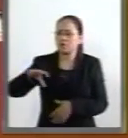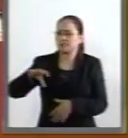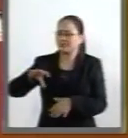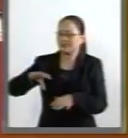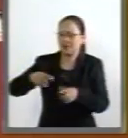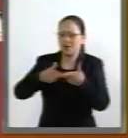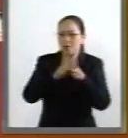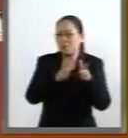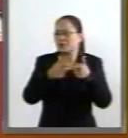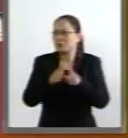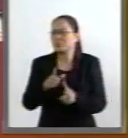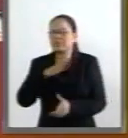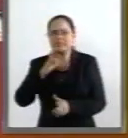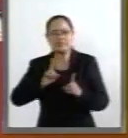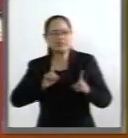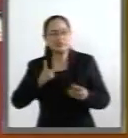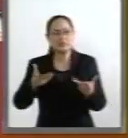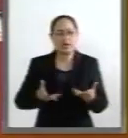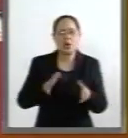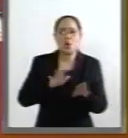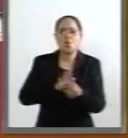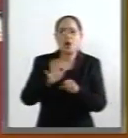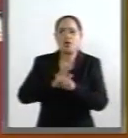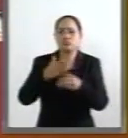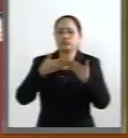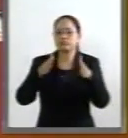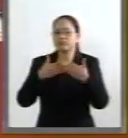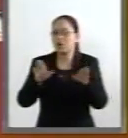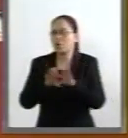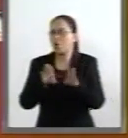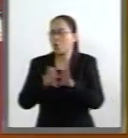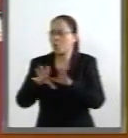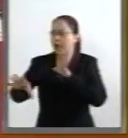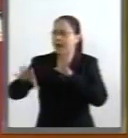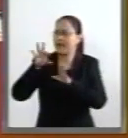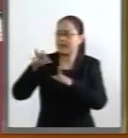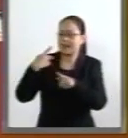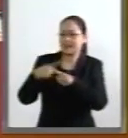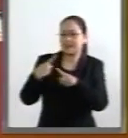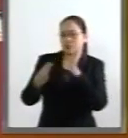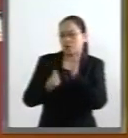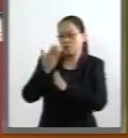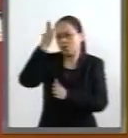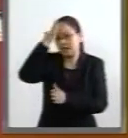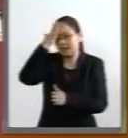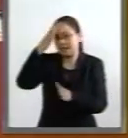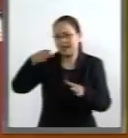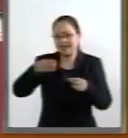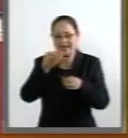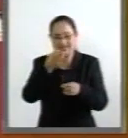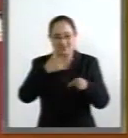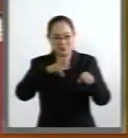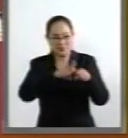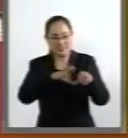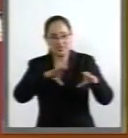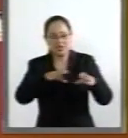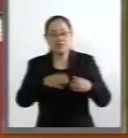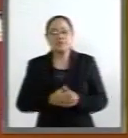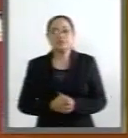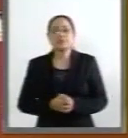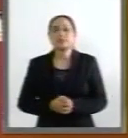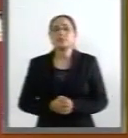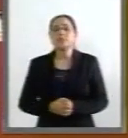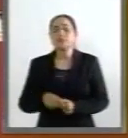en cuanto a la apertura y transparencia con que se llevó a cabo el proceso. Esto es de suma importancia por la